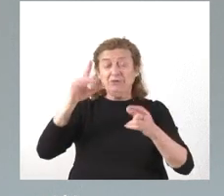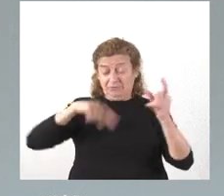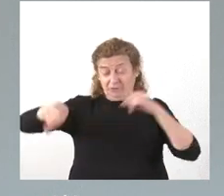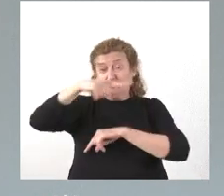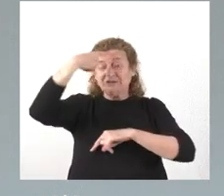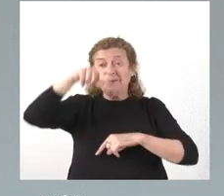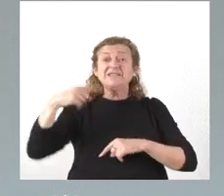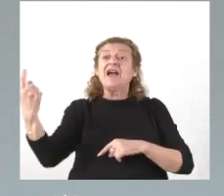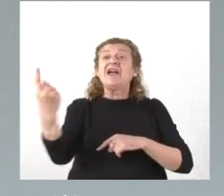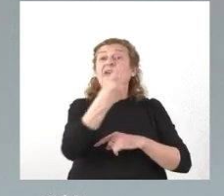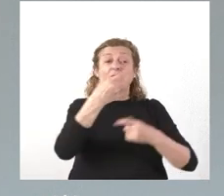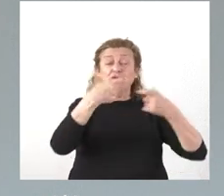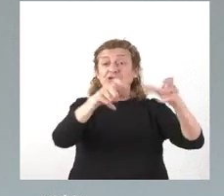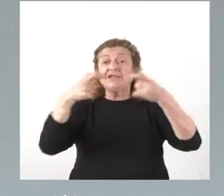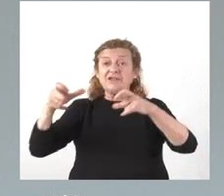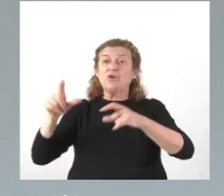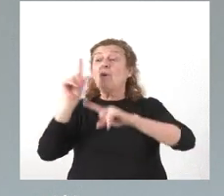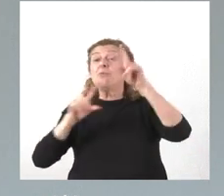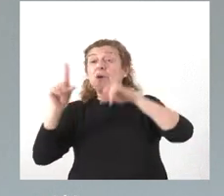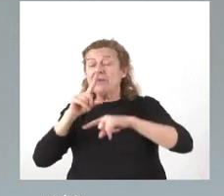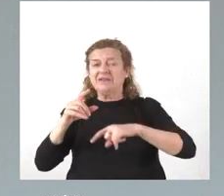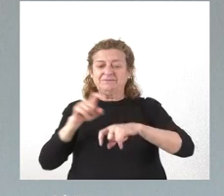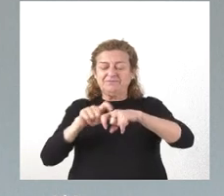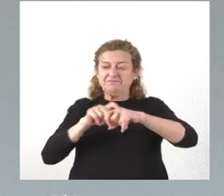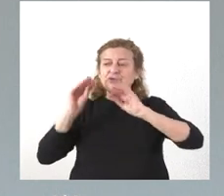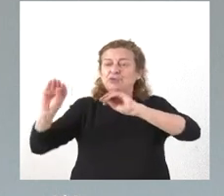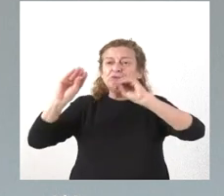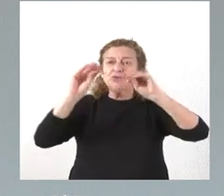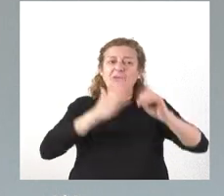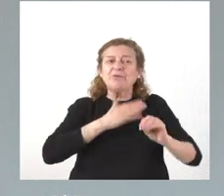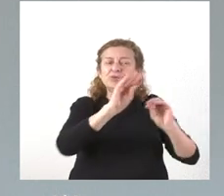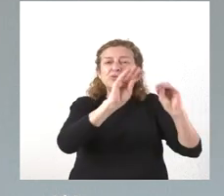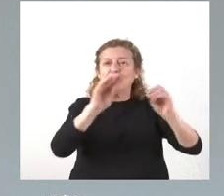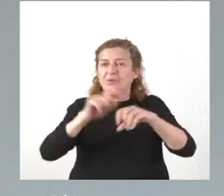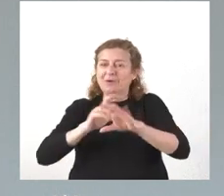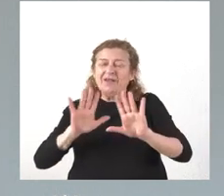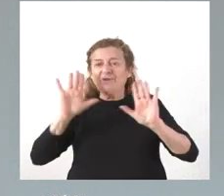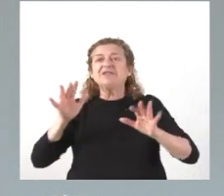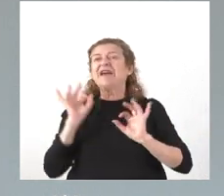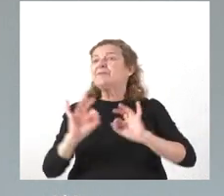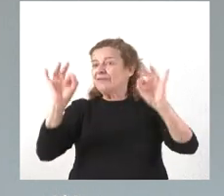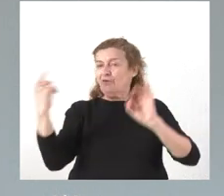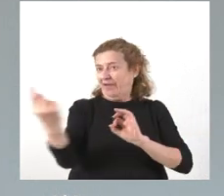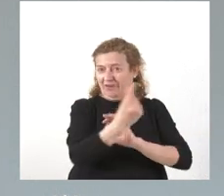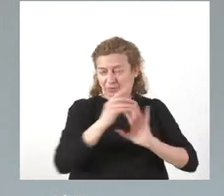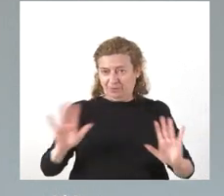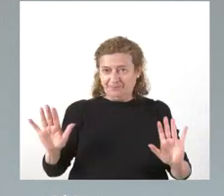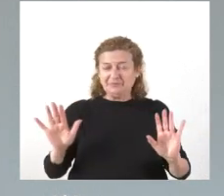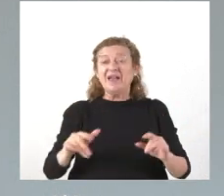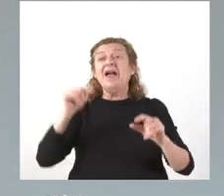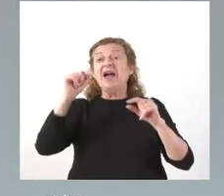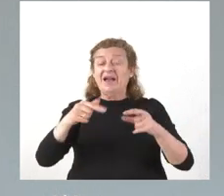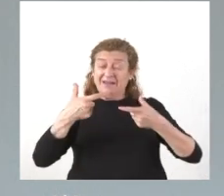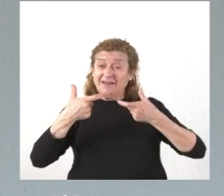en cada uno de los sectores las vicisitudes y las peculiaridades son propias y específicas. En este